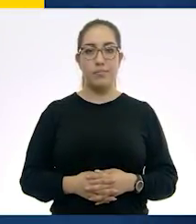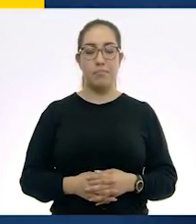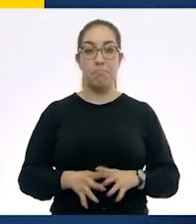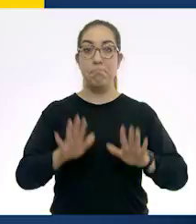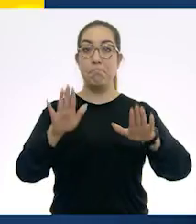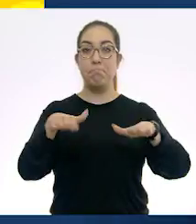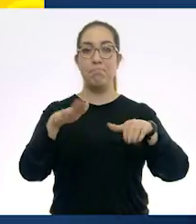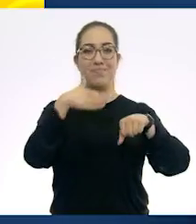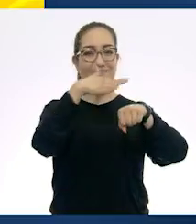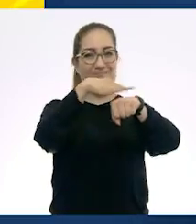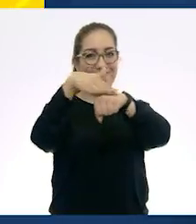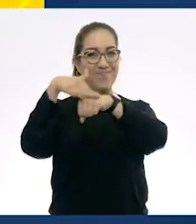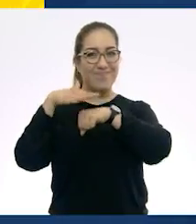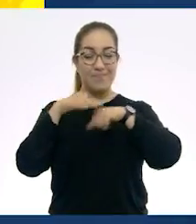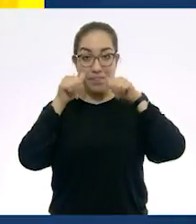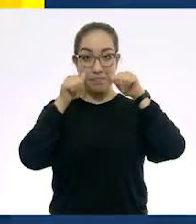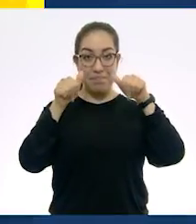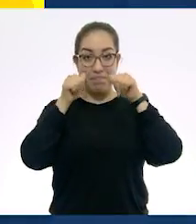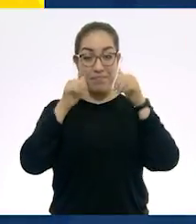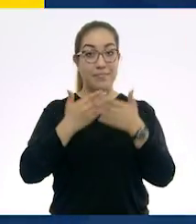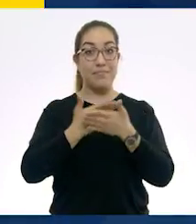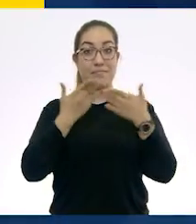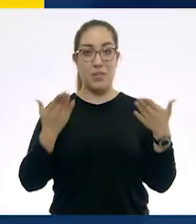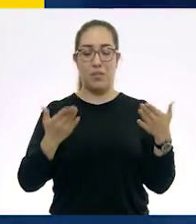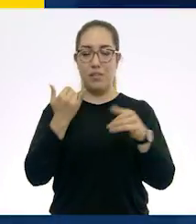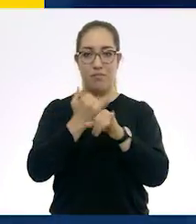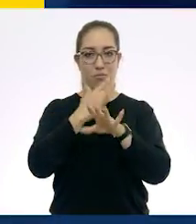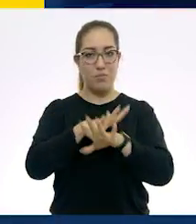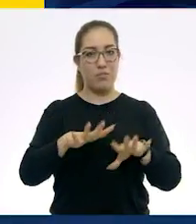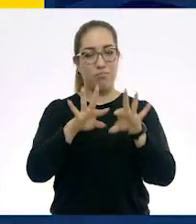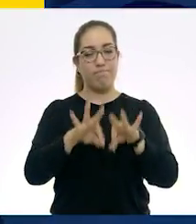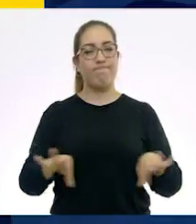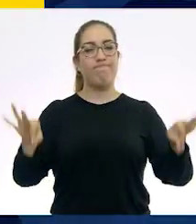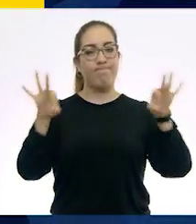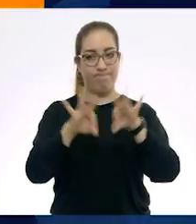¡Atención! ¡Atención! A continuación, información importante.